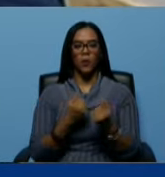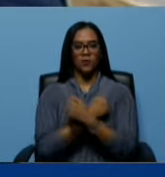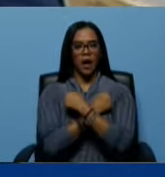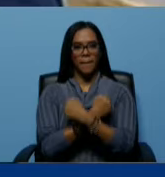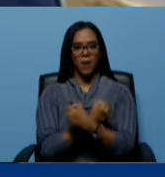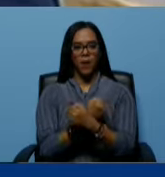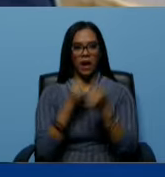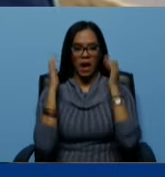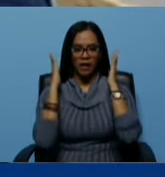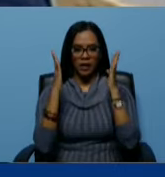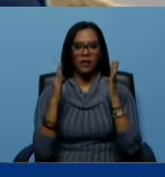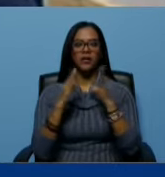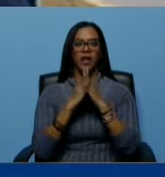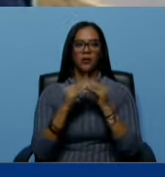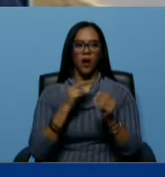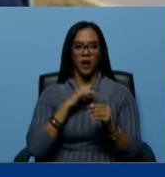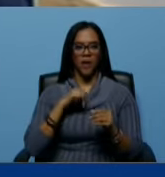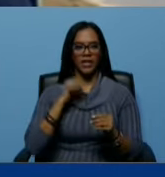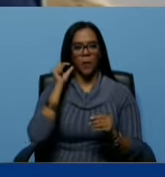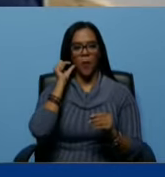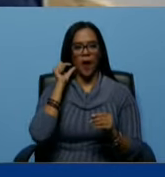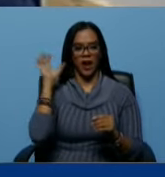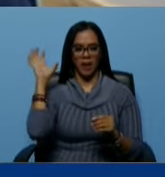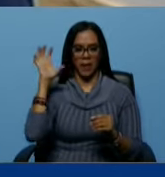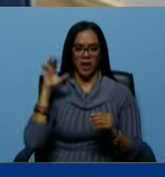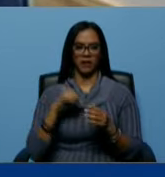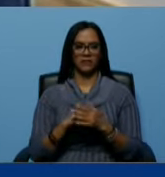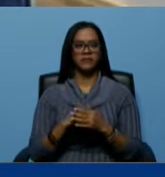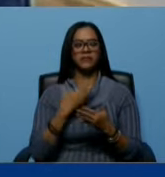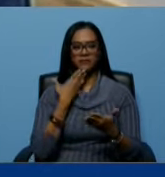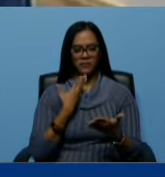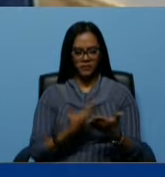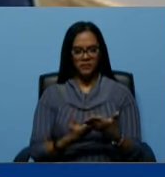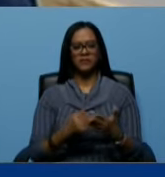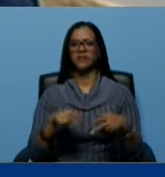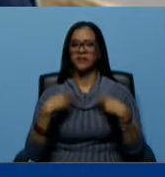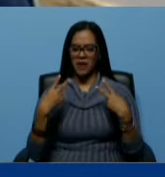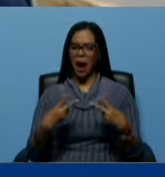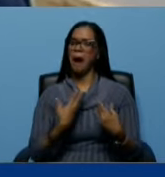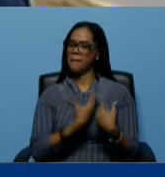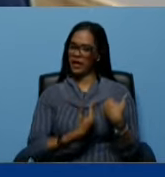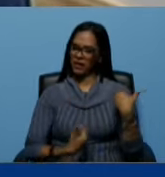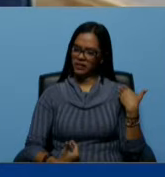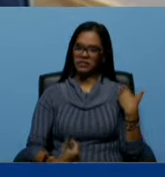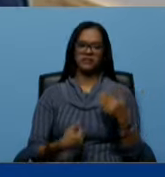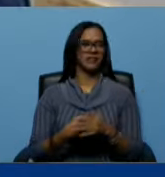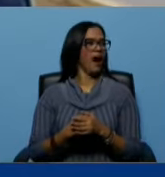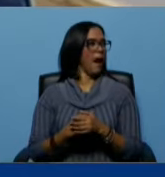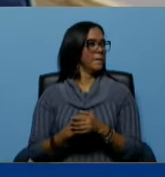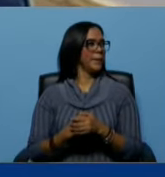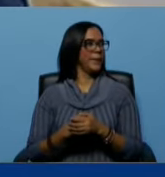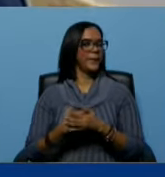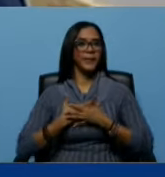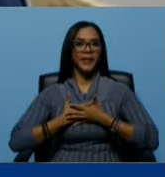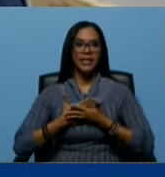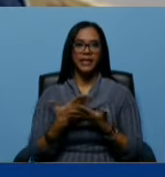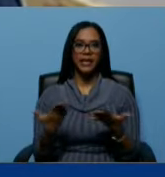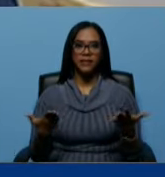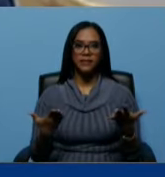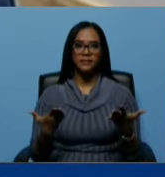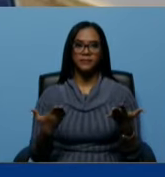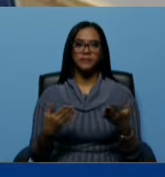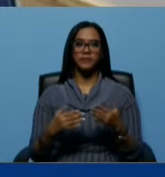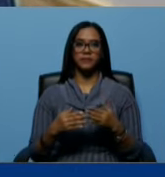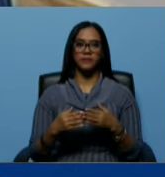atención de todas nuestras mujeres en el país. Gracias nuevamente presidente por brindarle y regalarle a